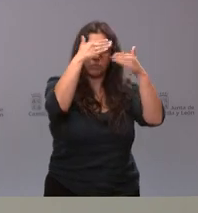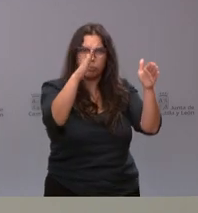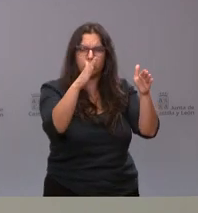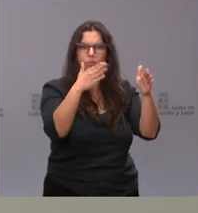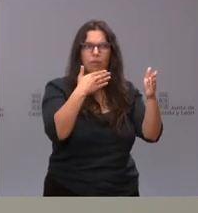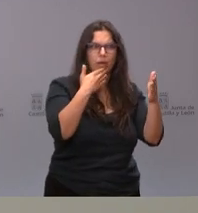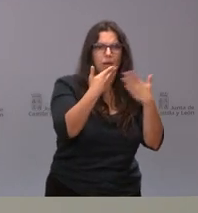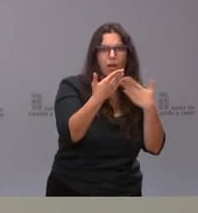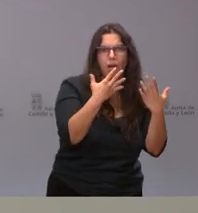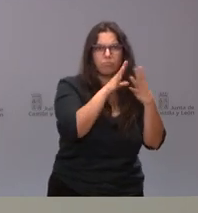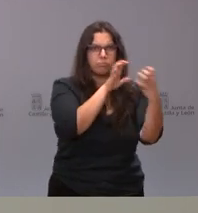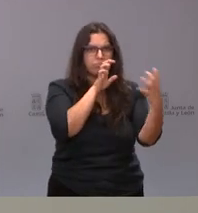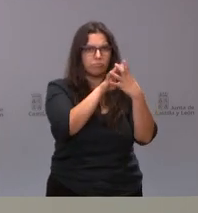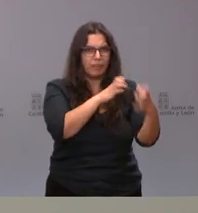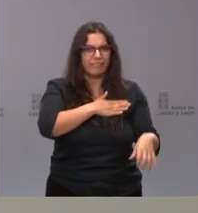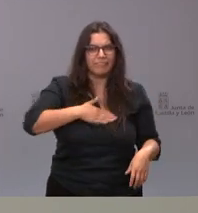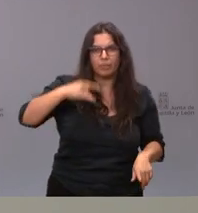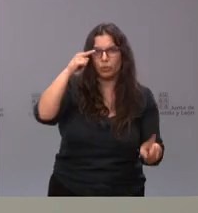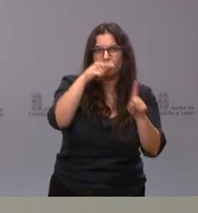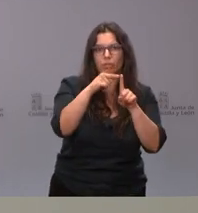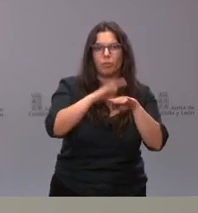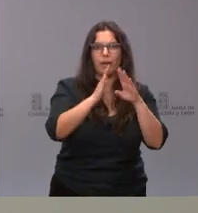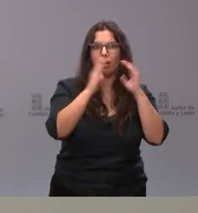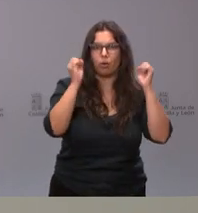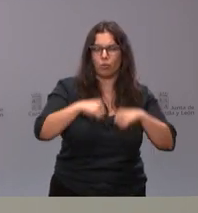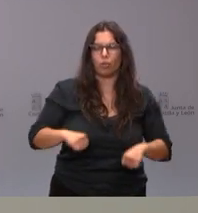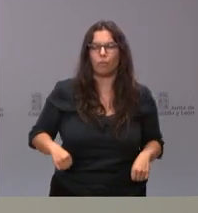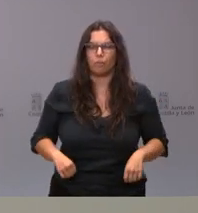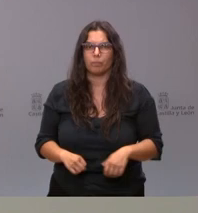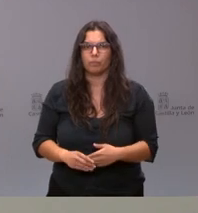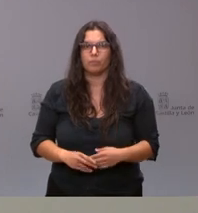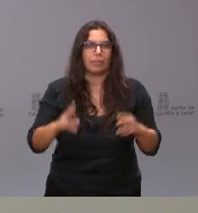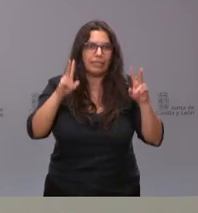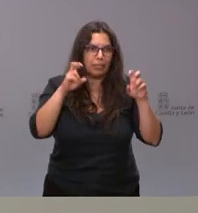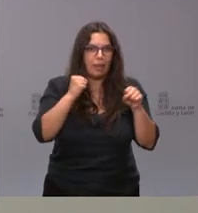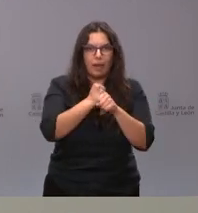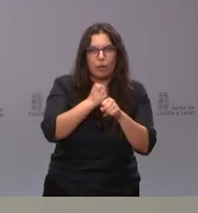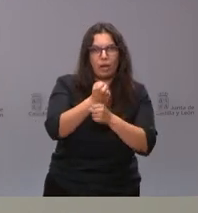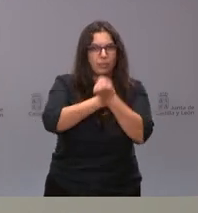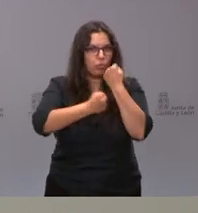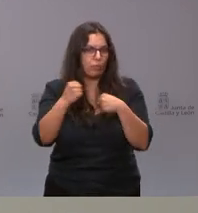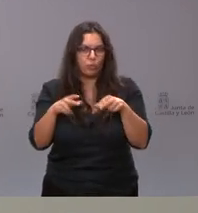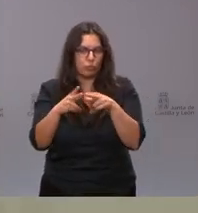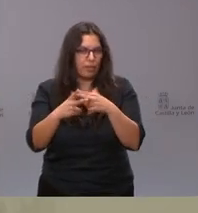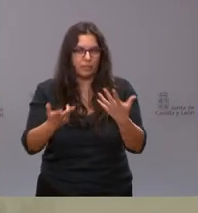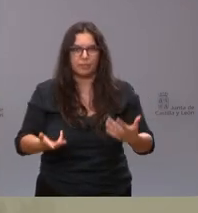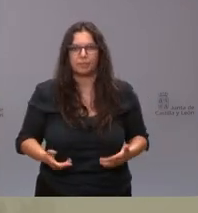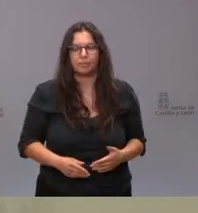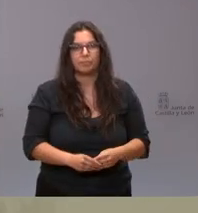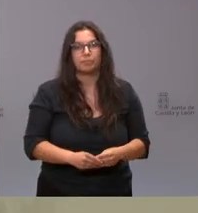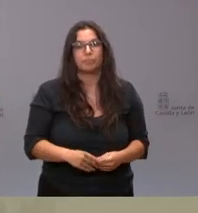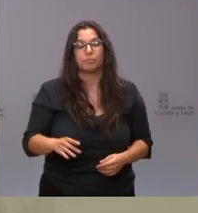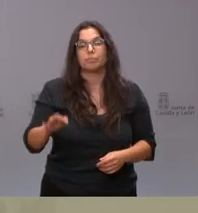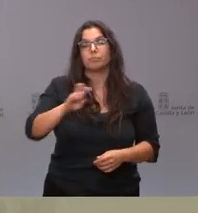tendida, para hacer posible alcanzar acuerdos en relación con estos asuntos, en los asuntos laborales, económicos y sociales. Entonces,